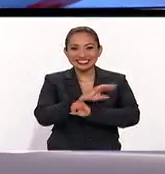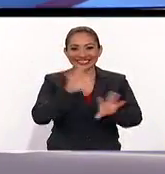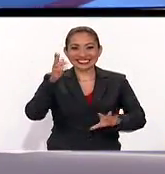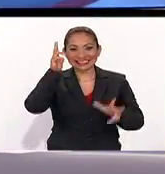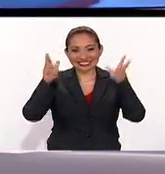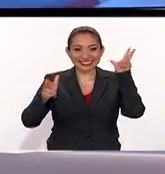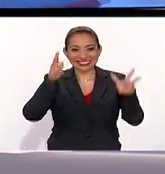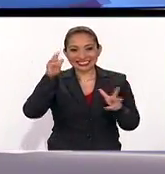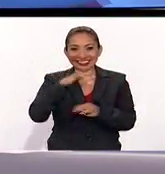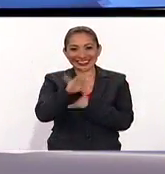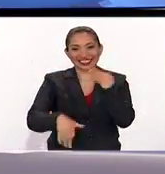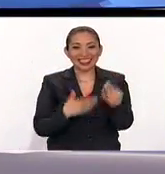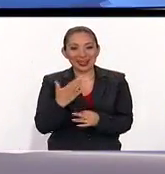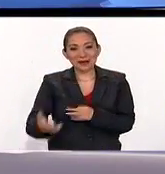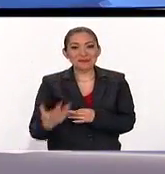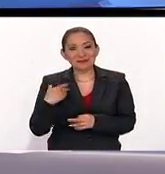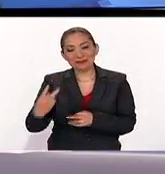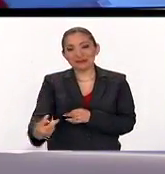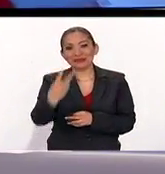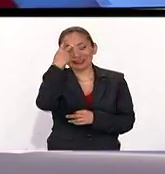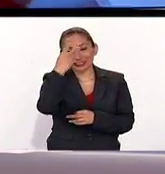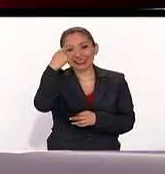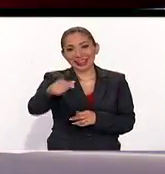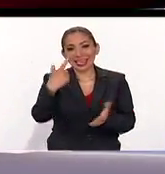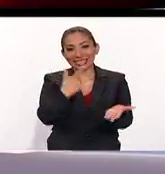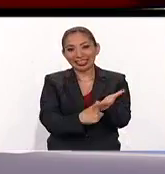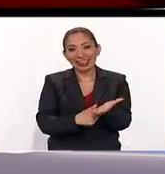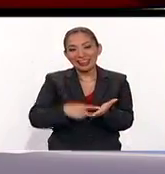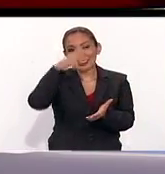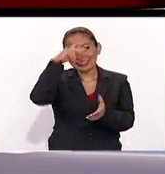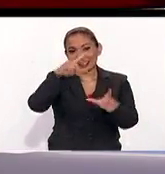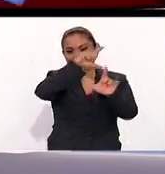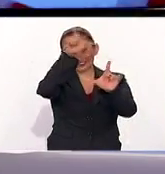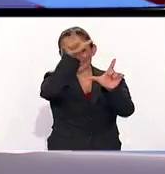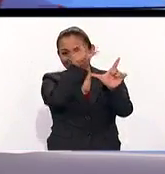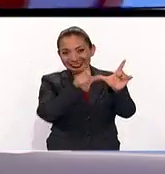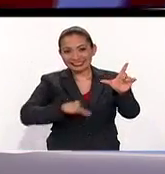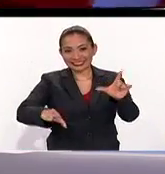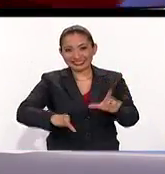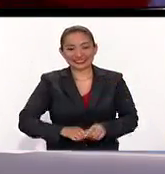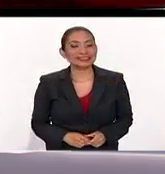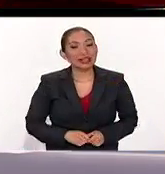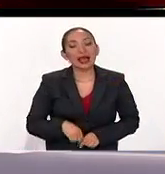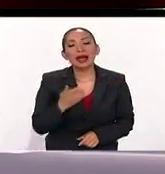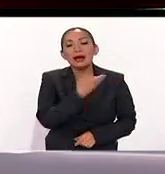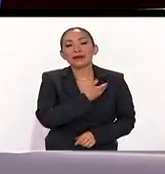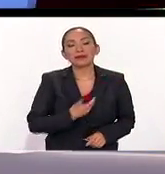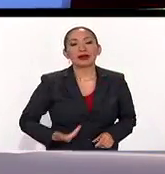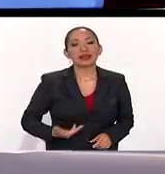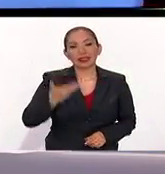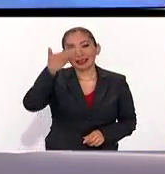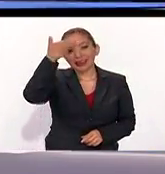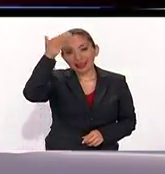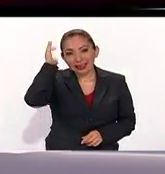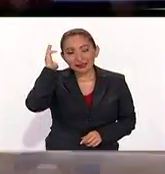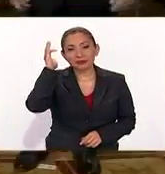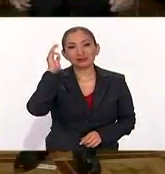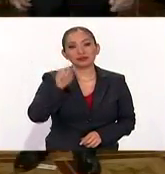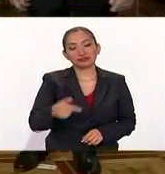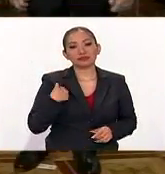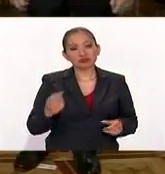un saludo como siempre a todos los que nos están sintonizando en el interior de la República Mexicana. El presidente Enrique Peña Nieto